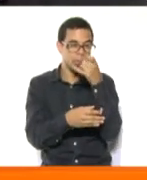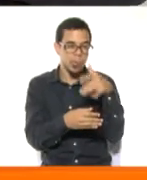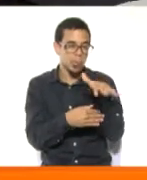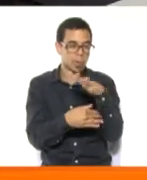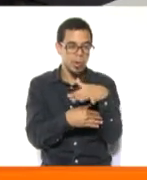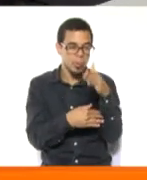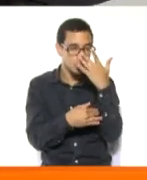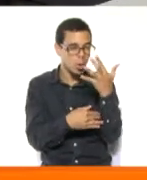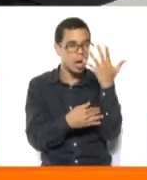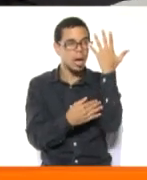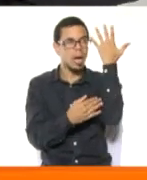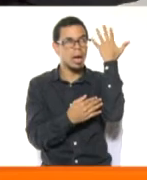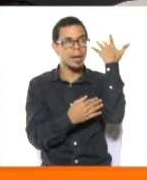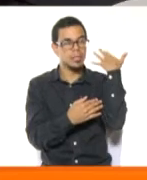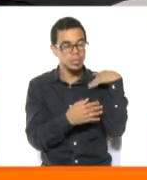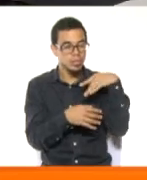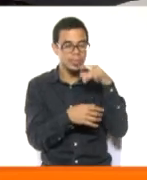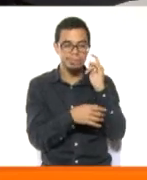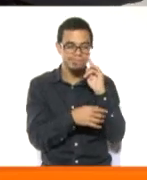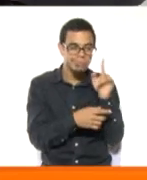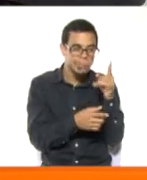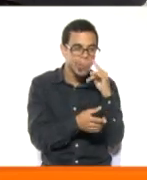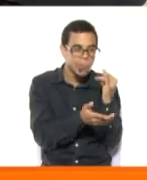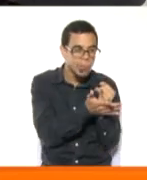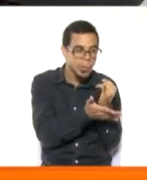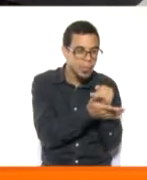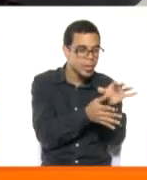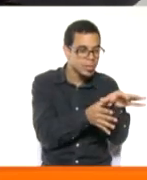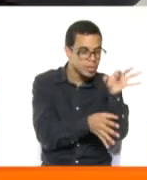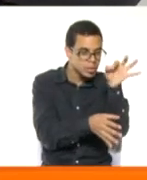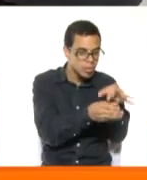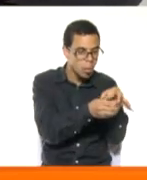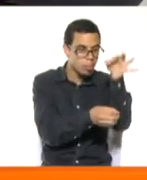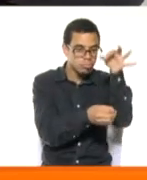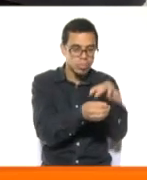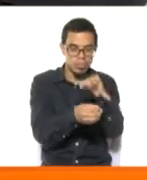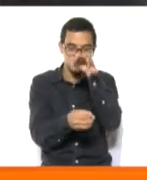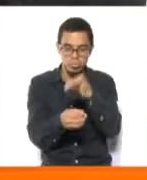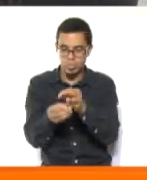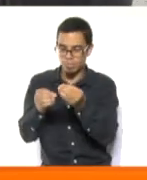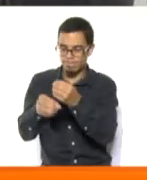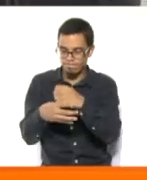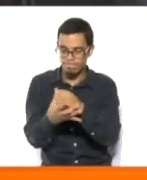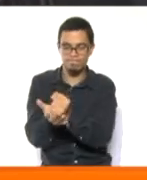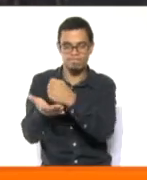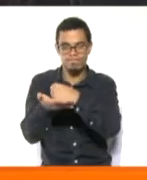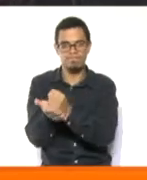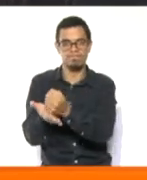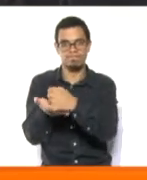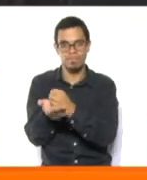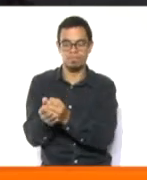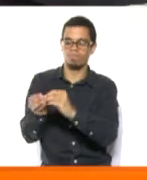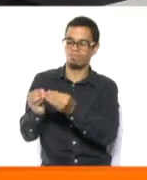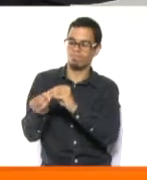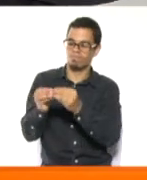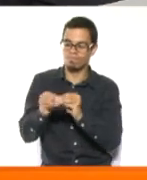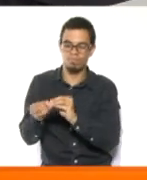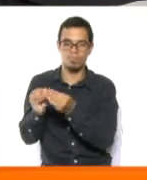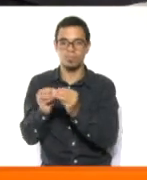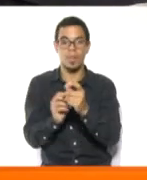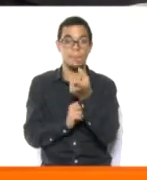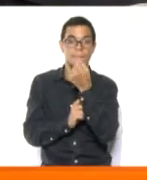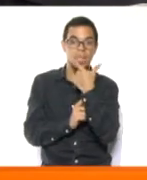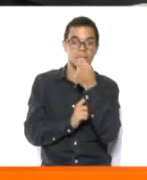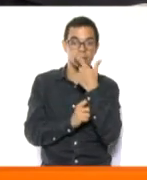naturaleza para así preparar infusiones y prevenir y curar enfermedades para mantener nuestra salud. ¿Qué tal? Muy